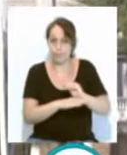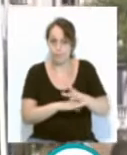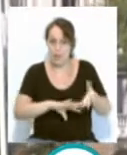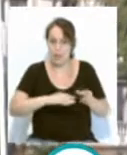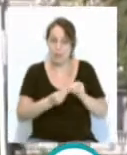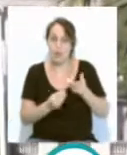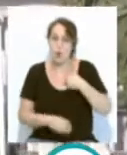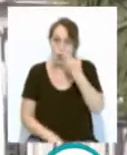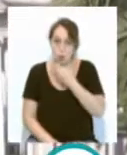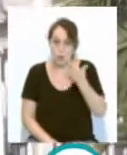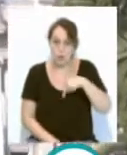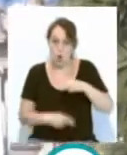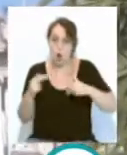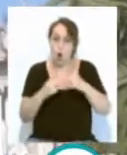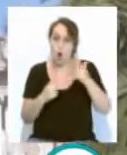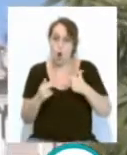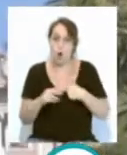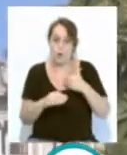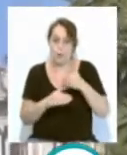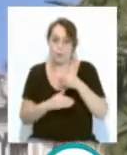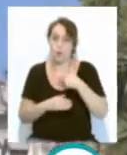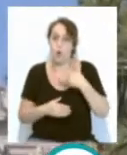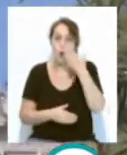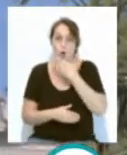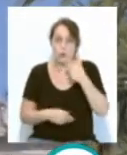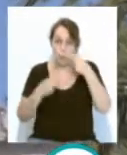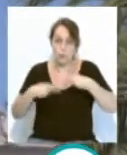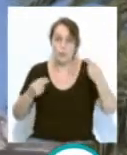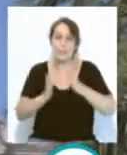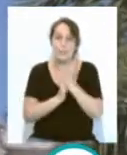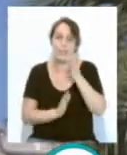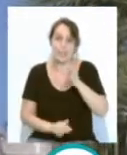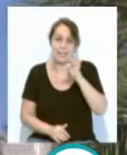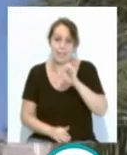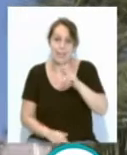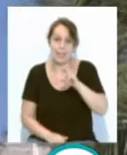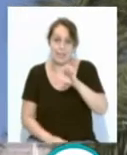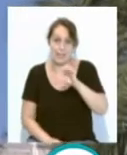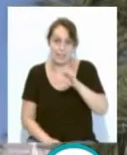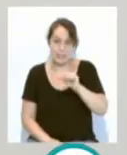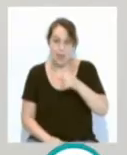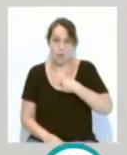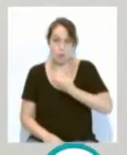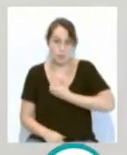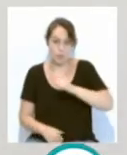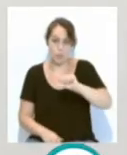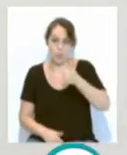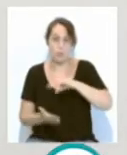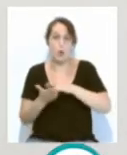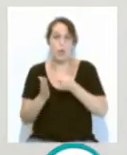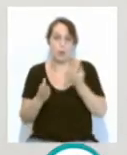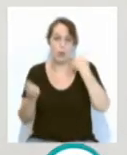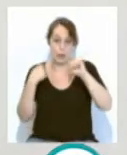los colegios de la ciudad, las obras previstas en el Colegio Público Santa Teresa. El Ayuntamiento ha aprobado el proyecto de actuaciones